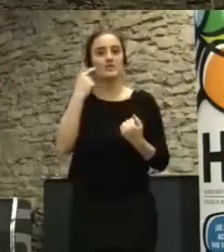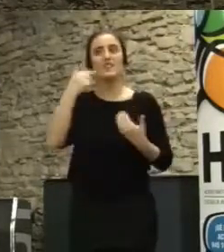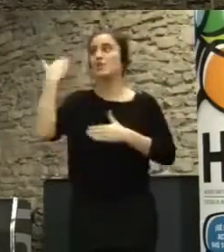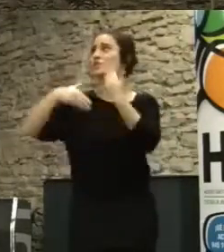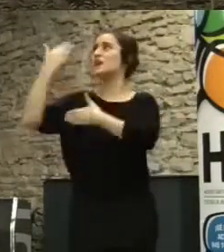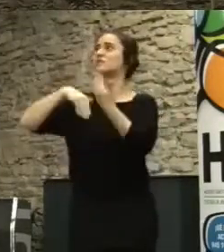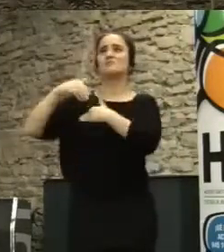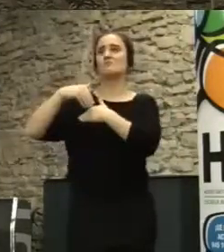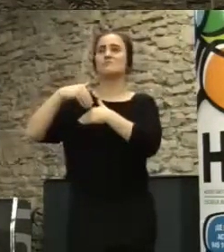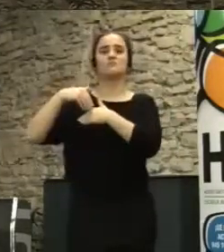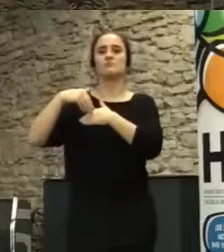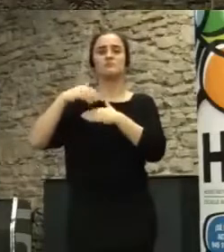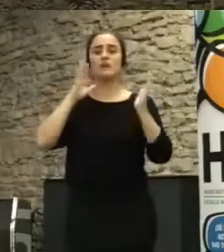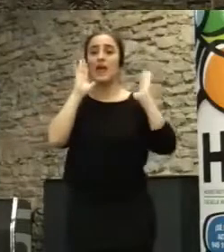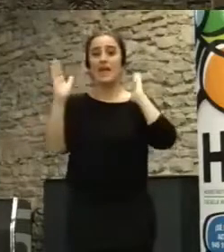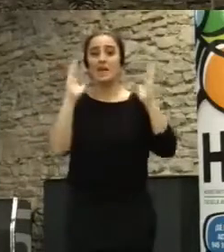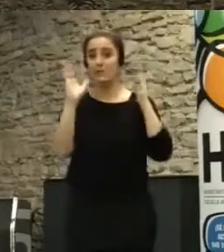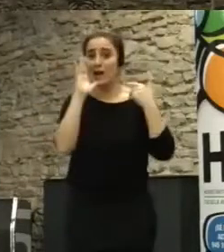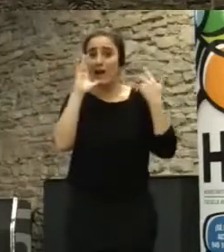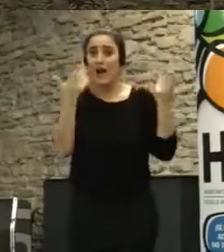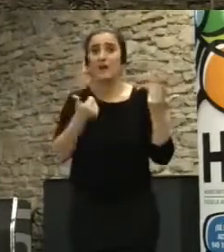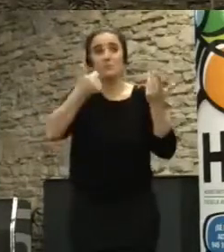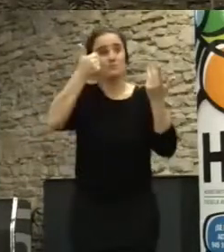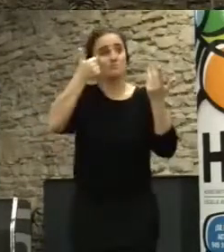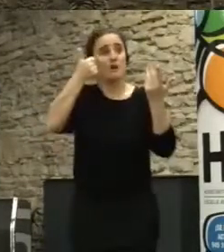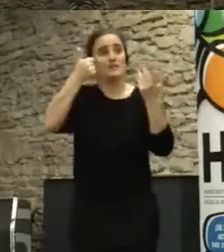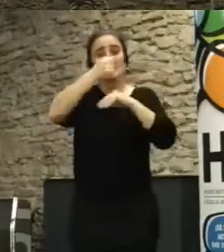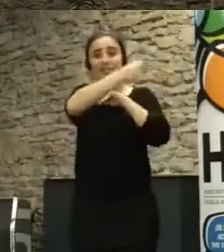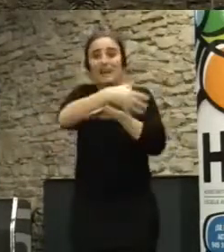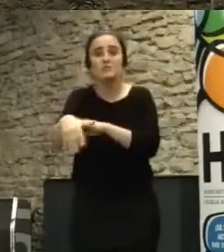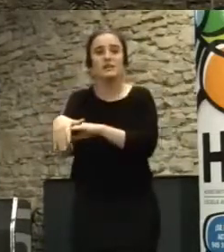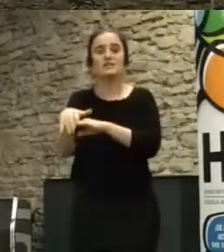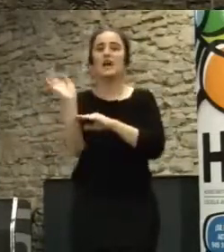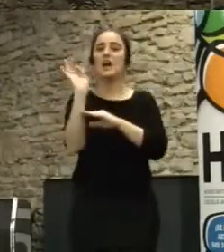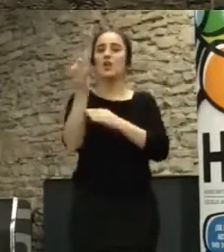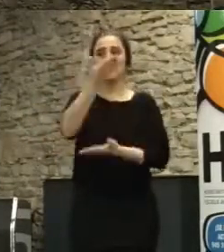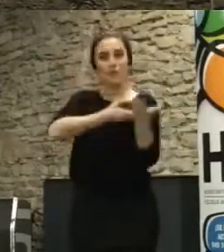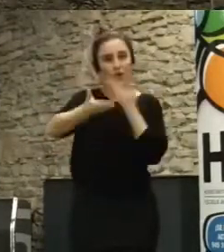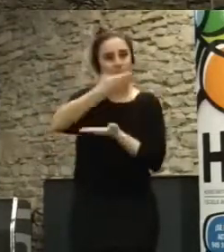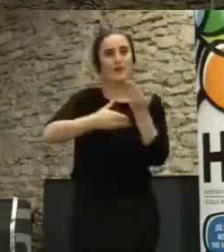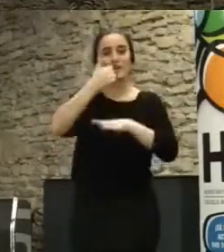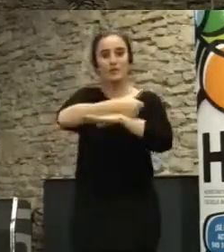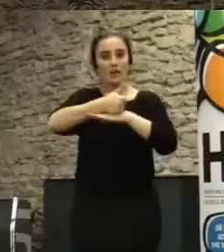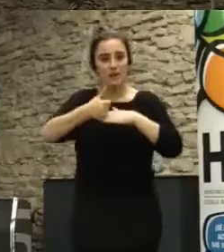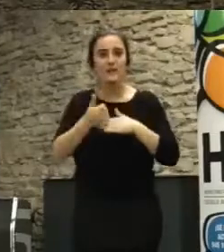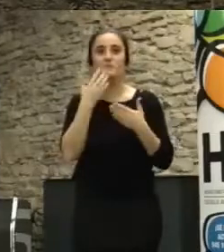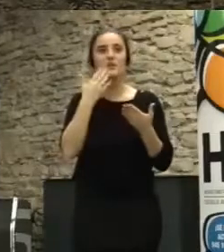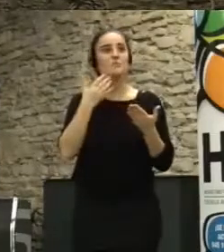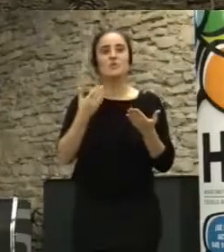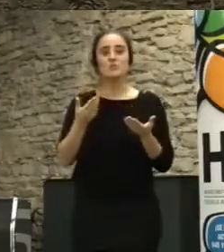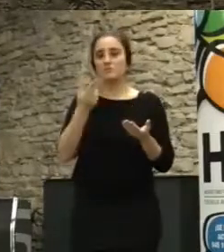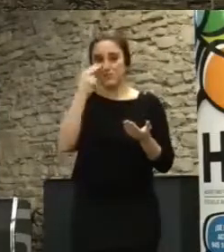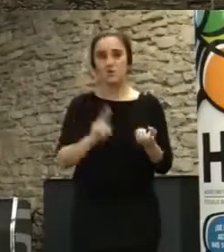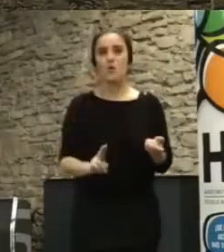no nos servían para esta época más líquida, más transversal, más de colaboración entre ciudadanía y otra manera.